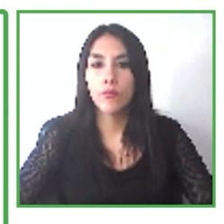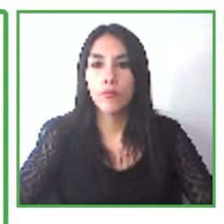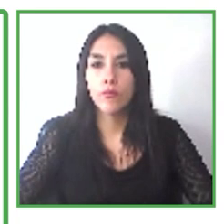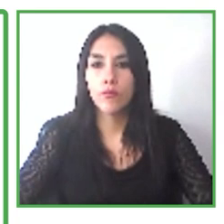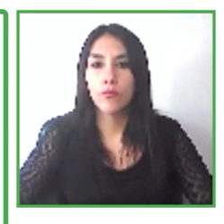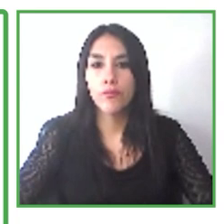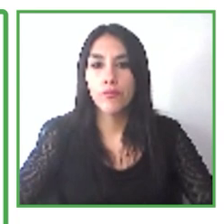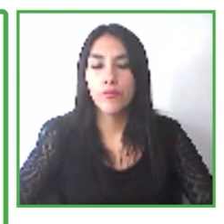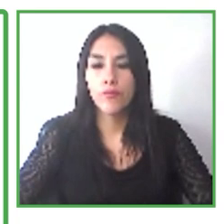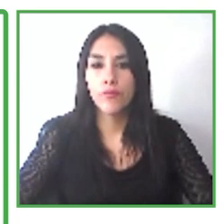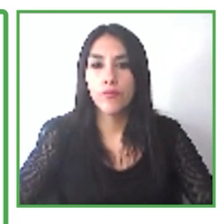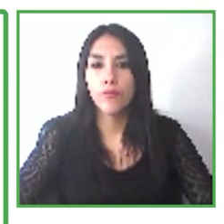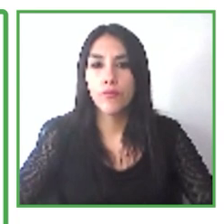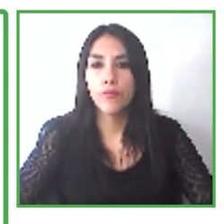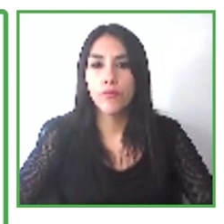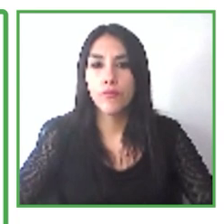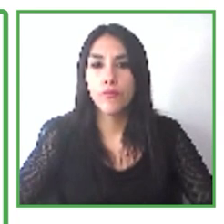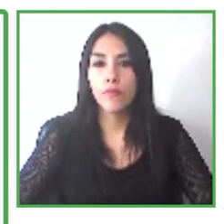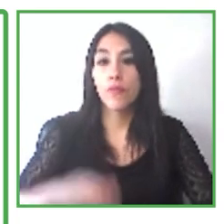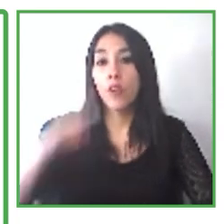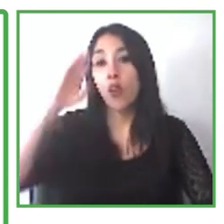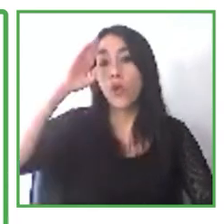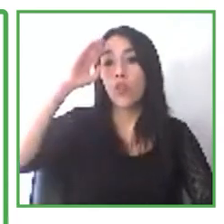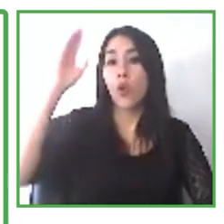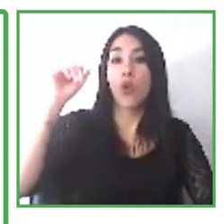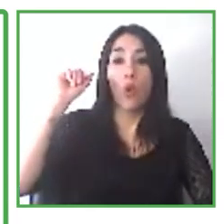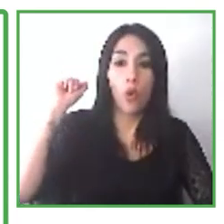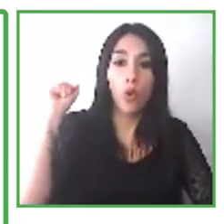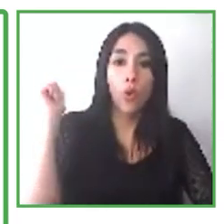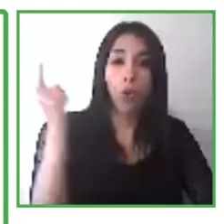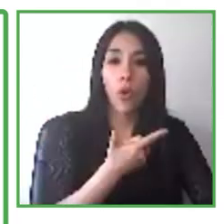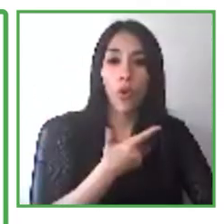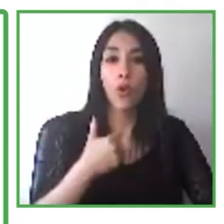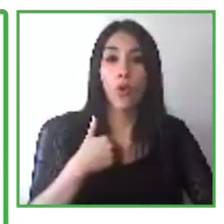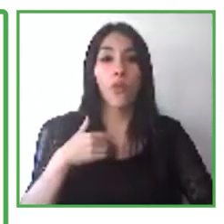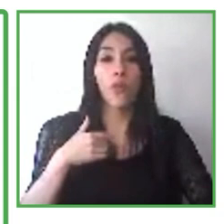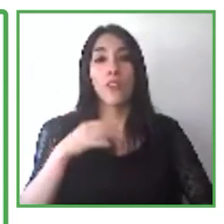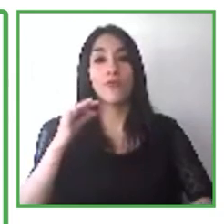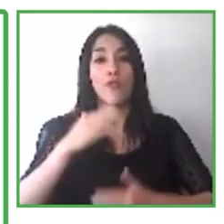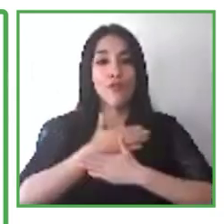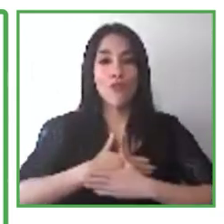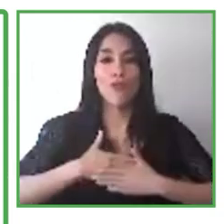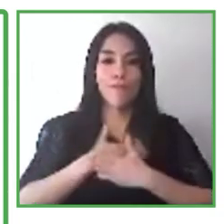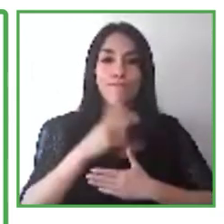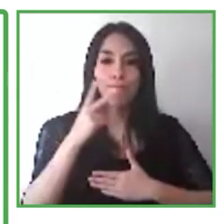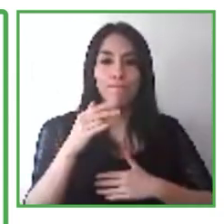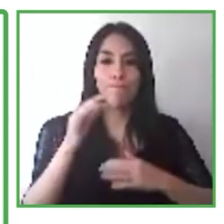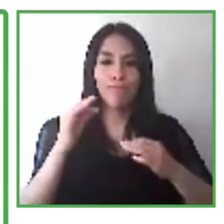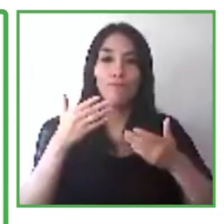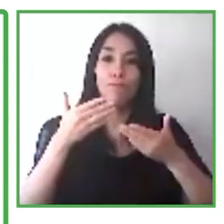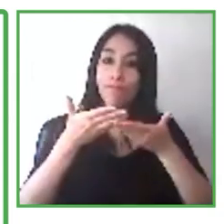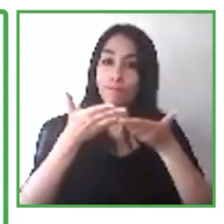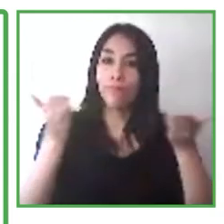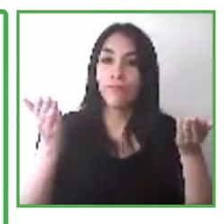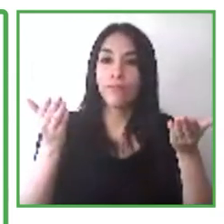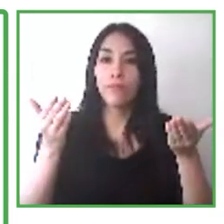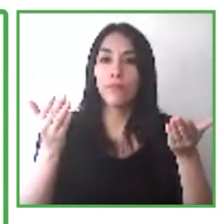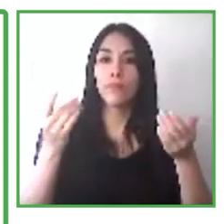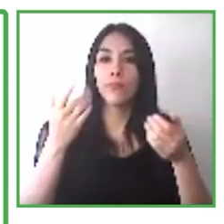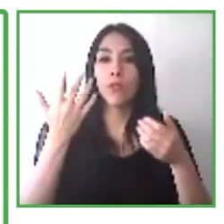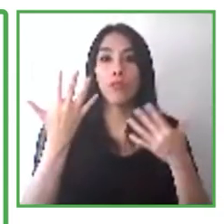Hola a todos. Me gustaría compartir ahora acerca del potencial para la integración de las personas con discapacidades después